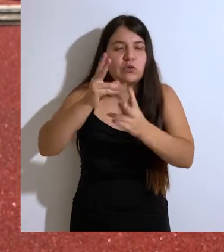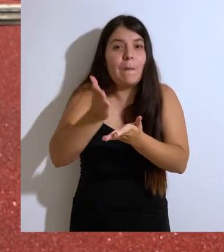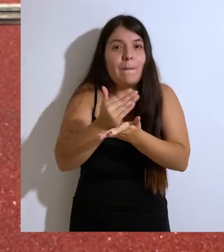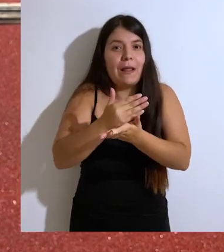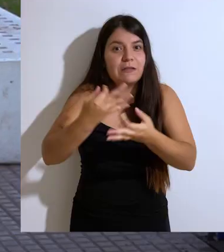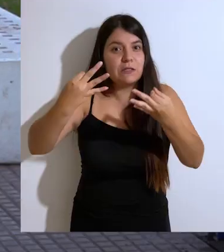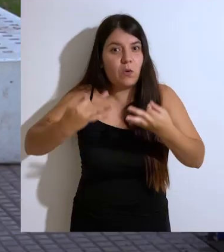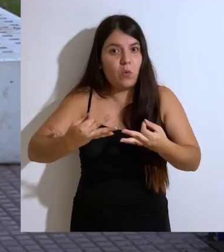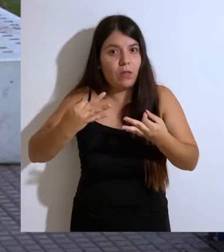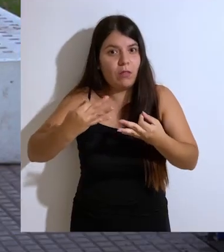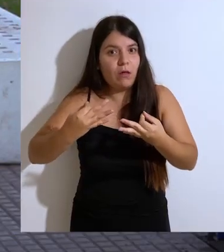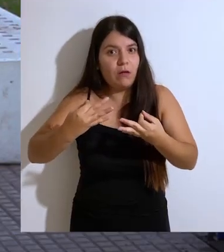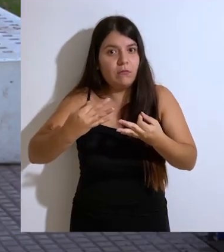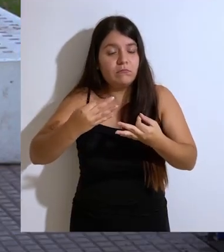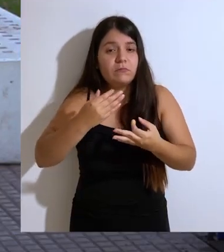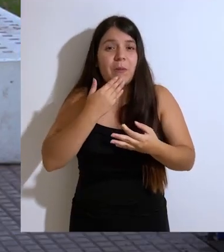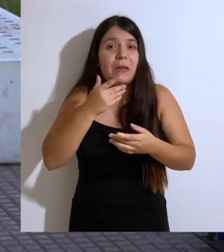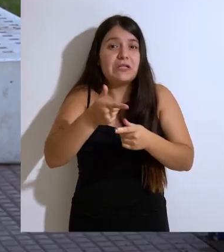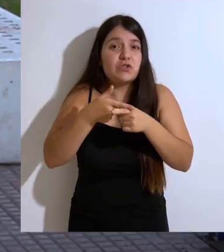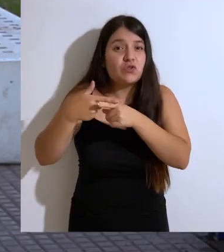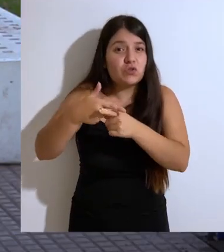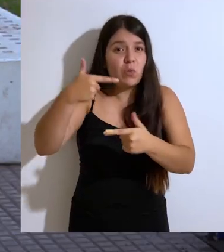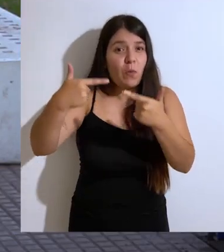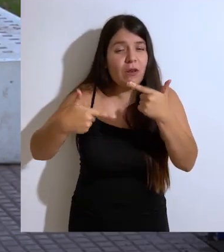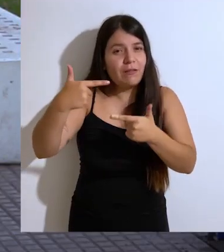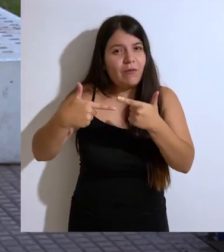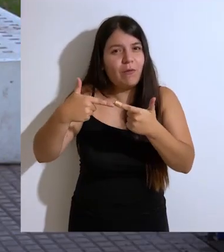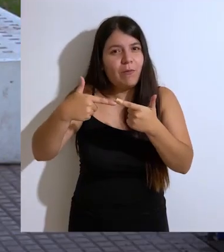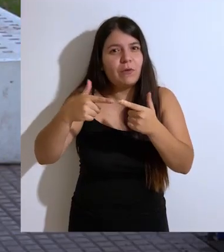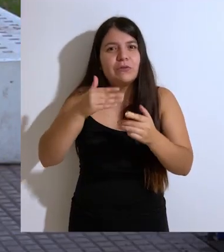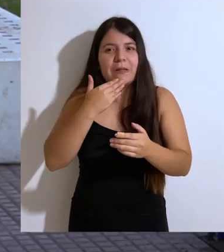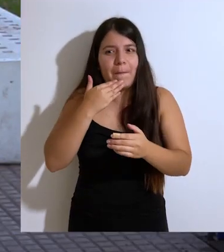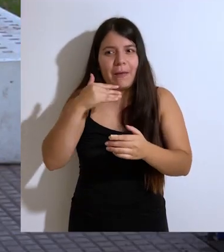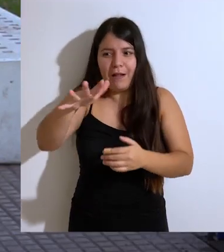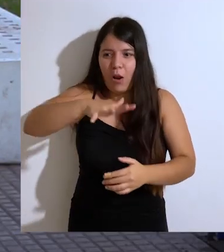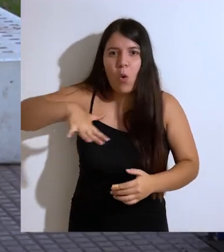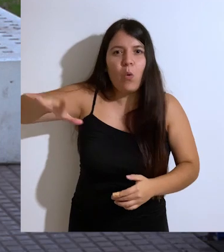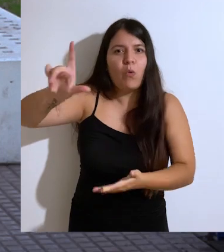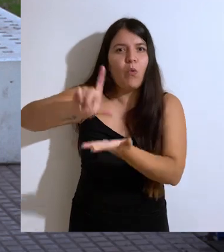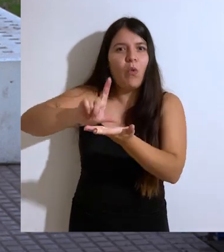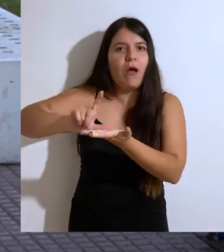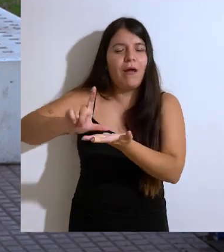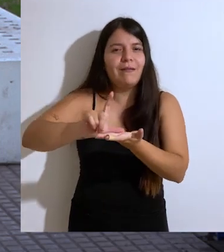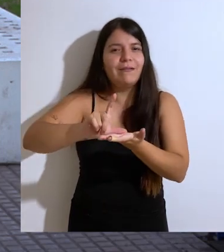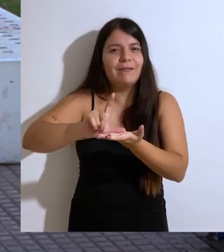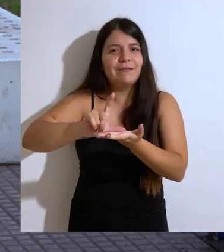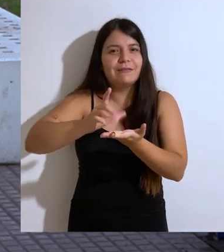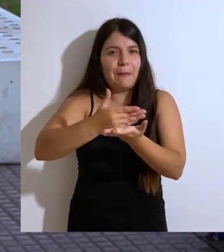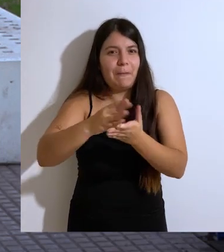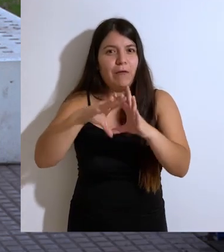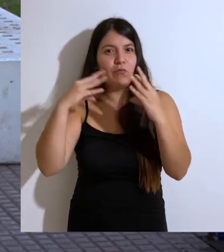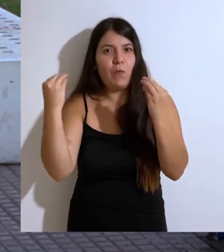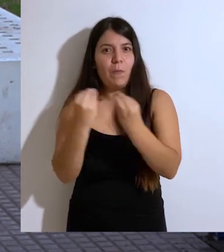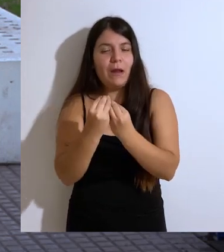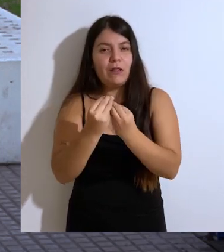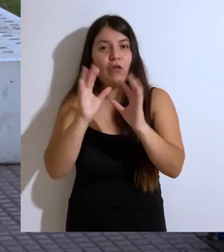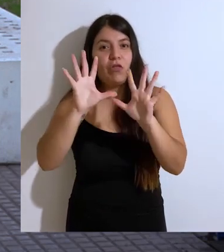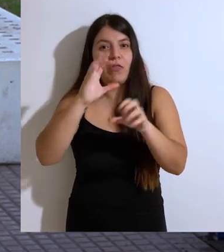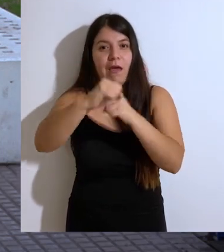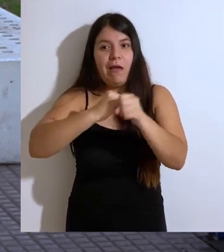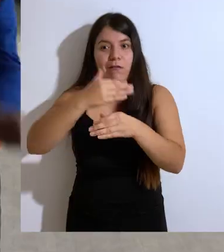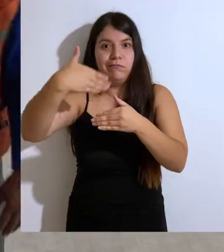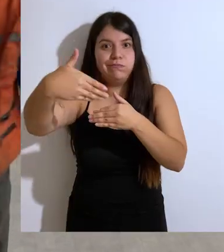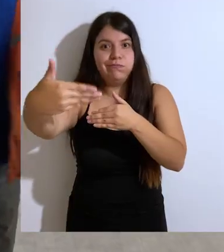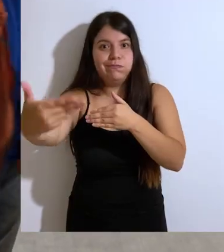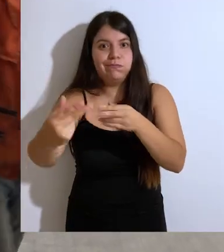de un plan de seguridad, tanto de los aspectos más sociopolíticos como también los aspectos físicos, y un completo plan a 10 años de